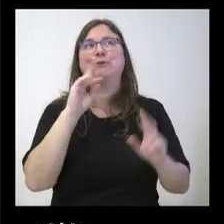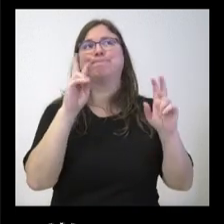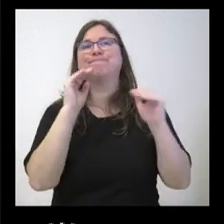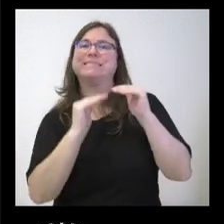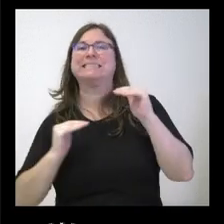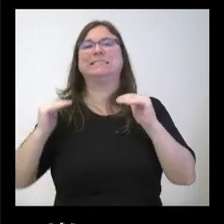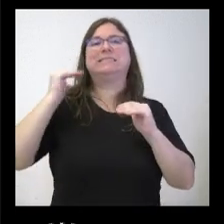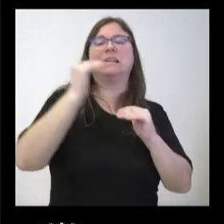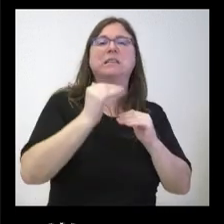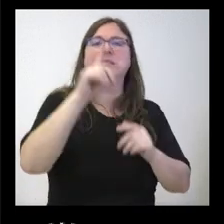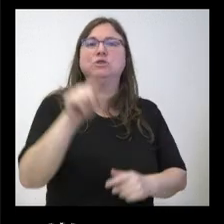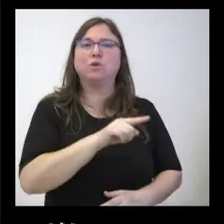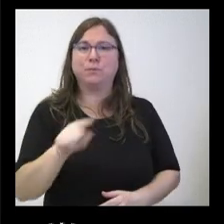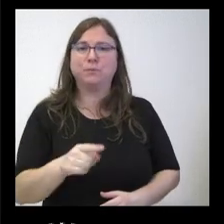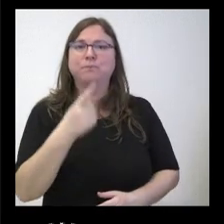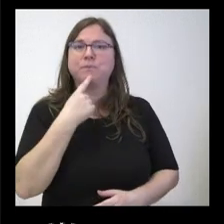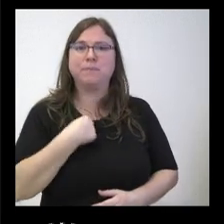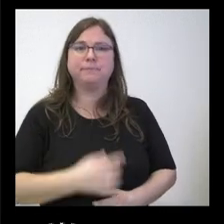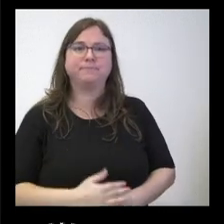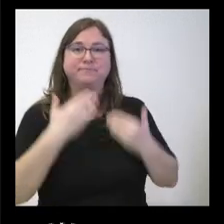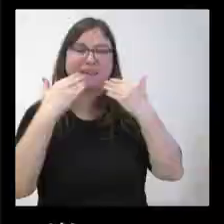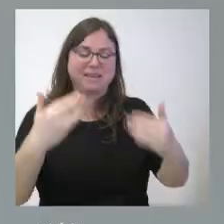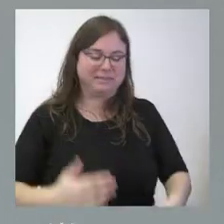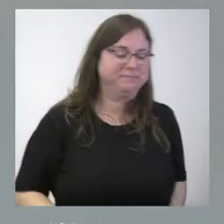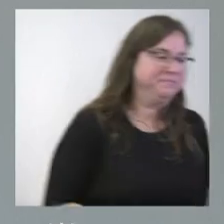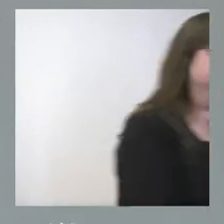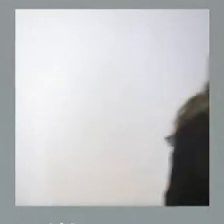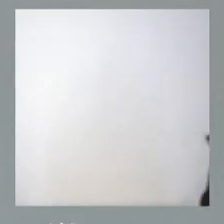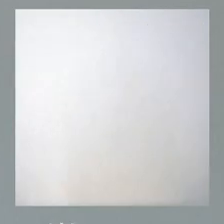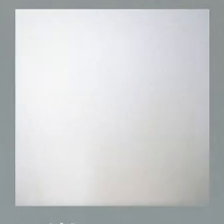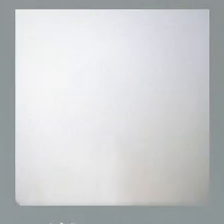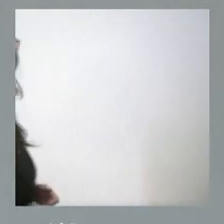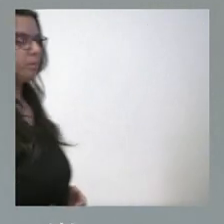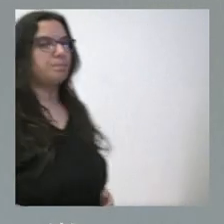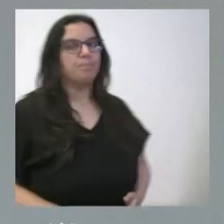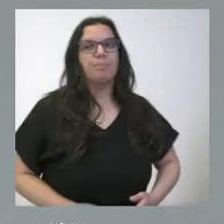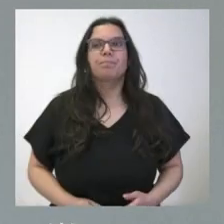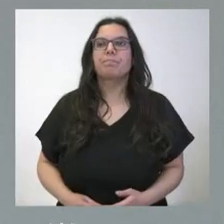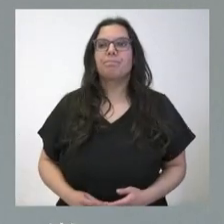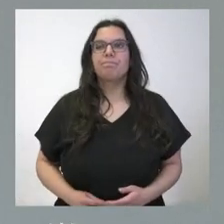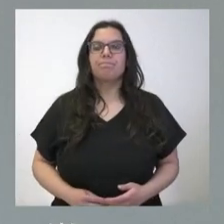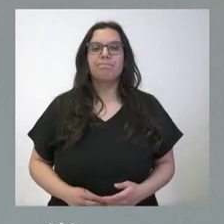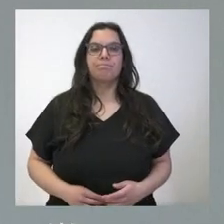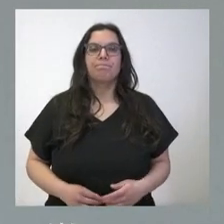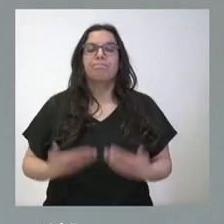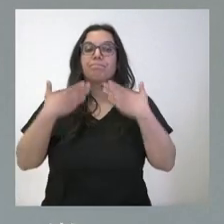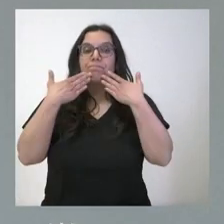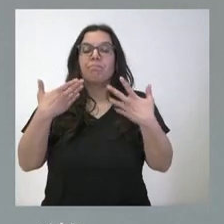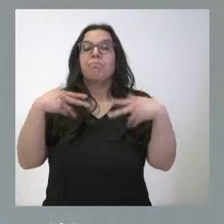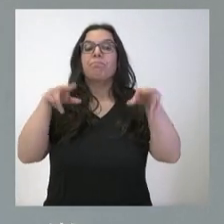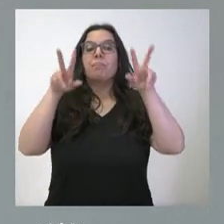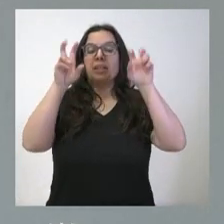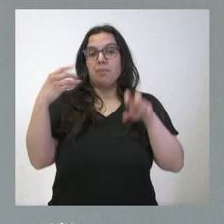la lista de espera por decirlo de alguna manera muchas gracias muchas gracias sobre las dos cuestiones que usted plantea el primero es el de las 35